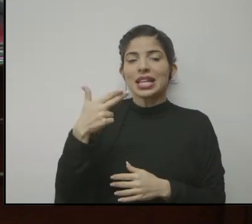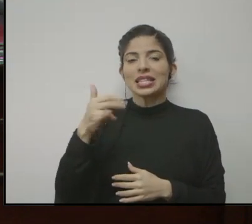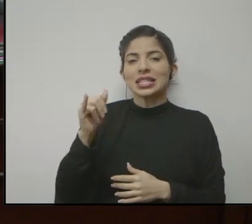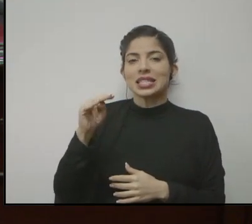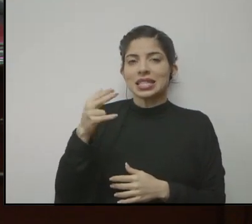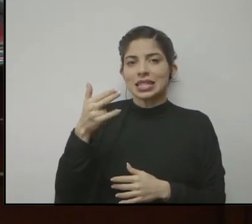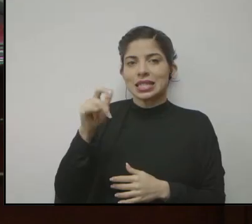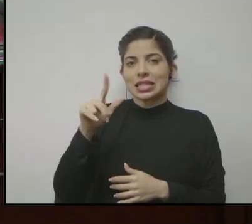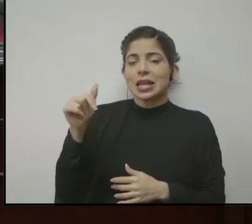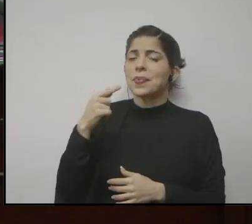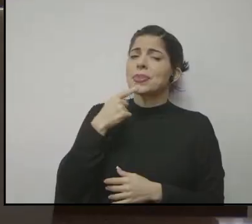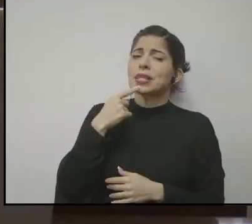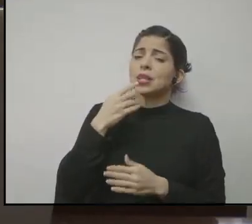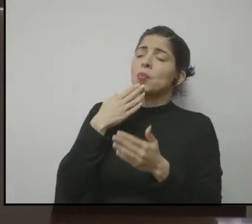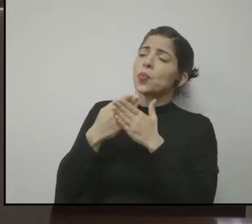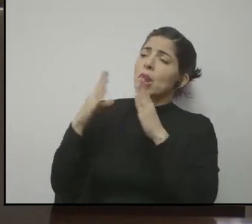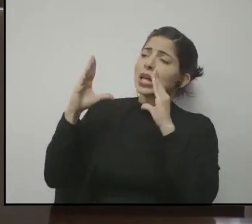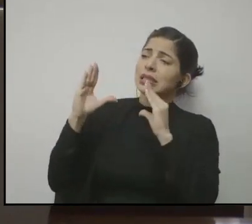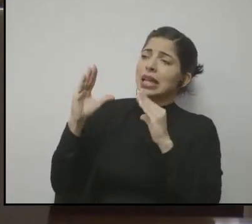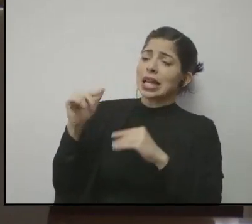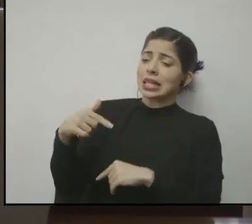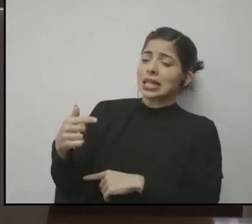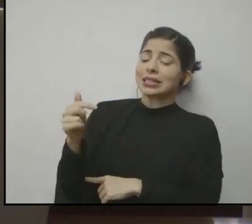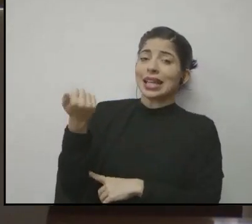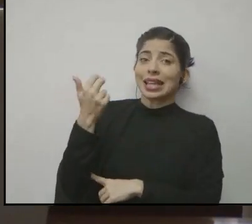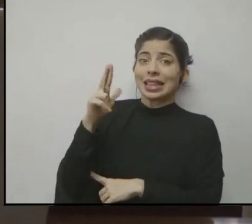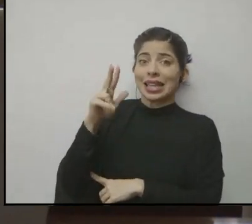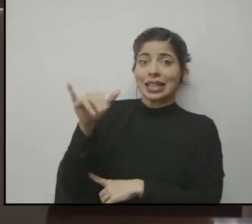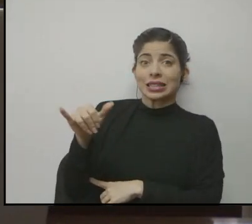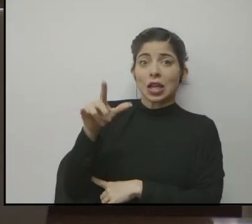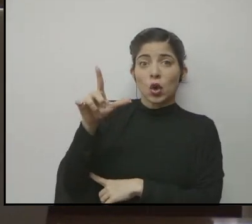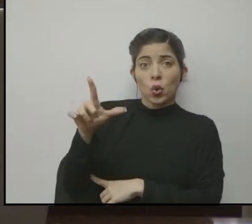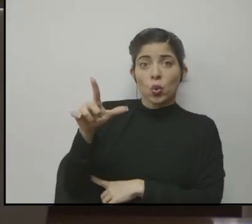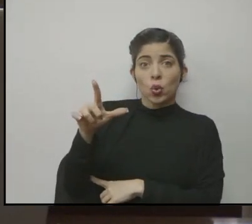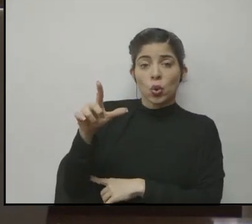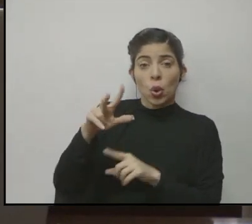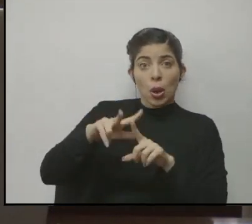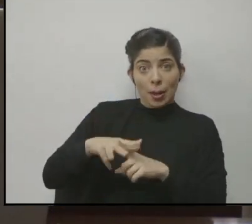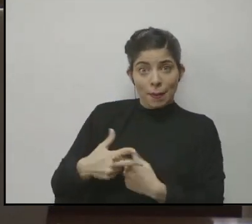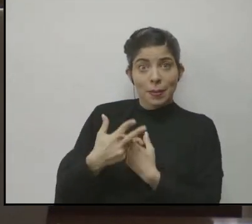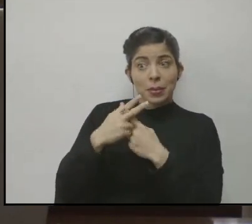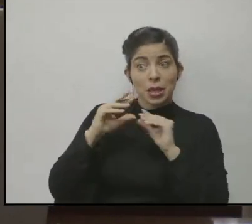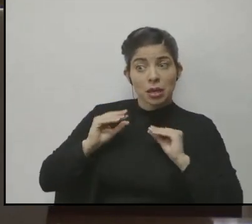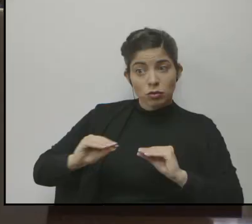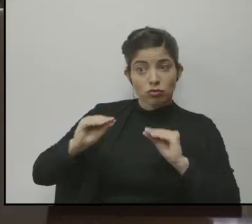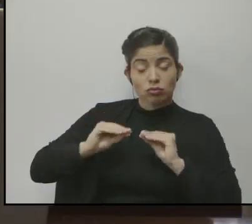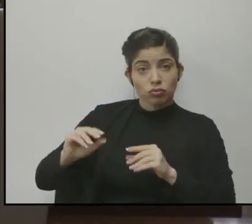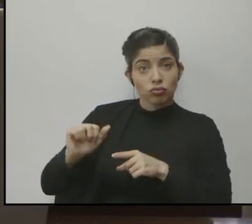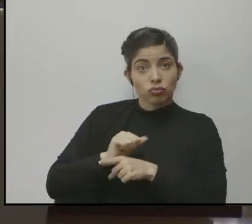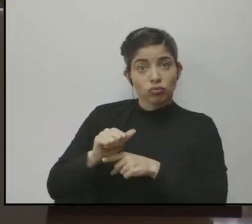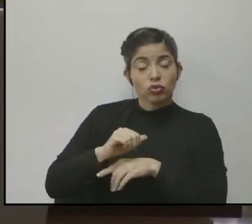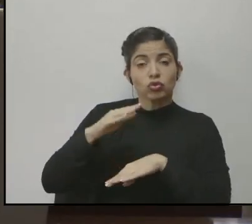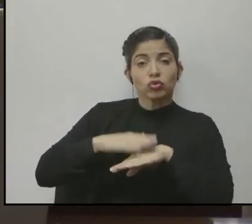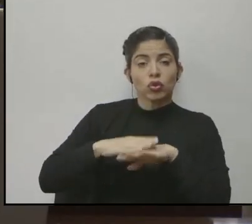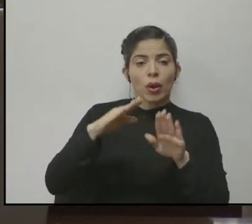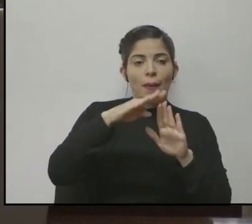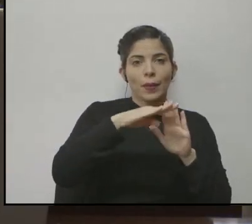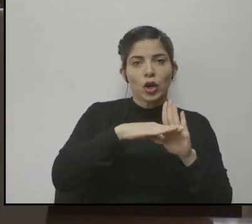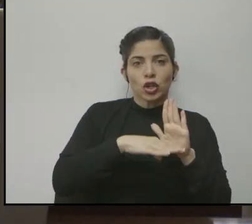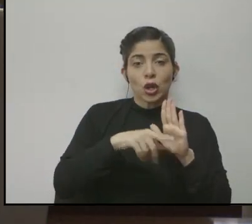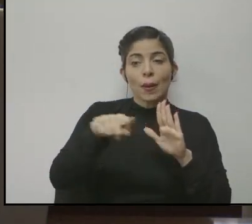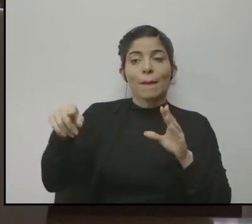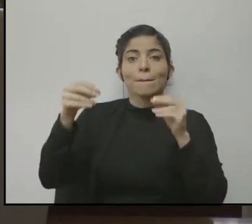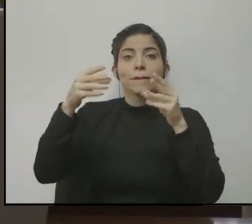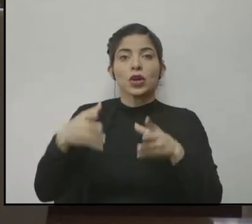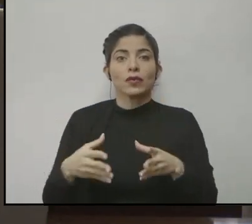Buenas tardes. A partir de este 13 de julio, se inicia con las capacitaciones sobre protocolos para personal